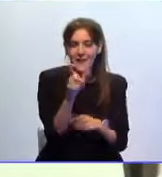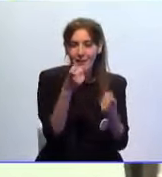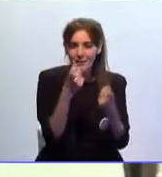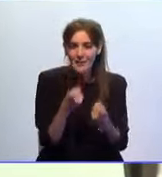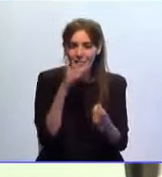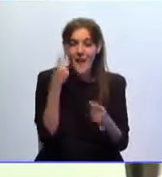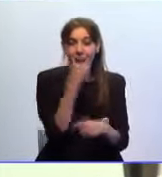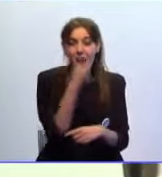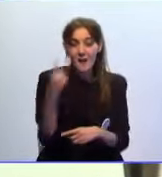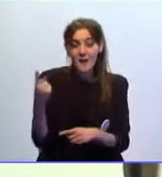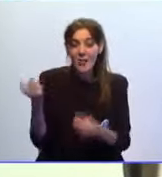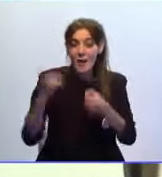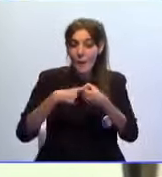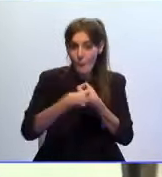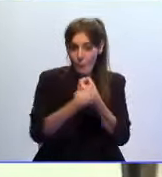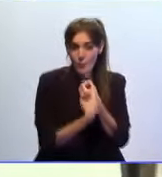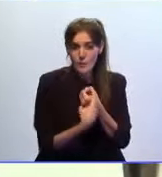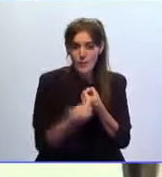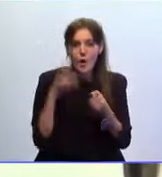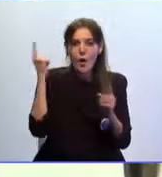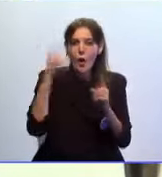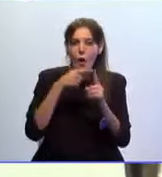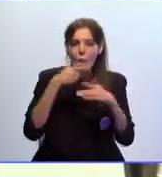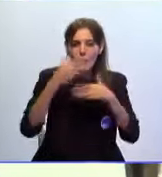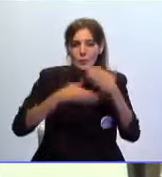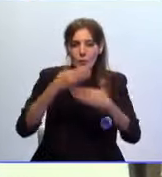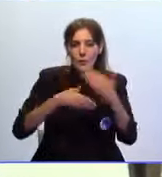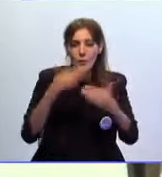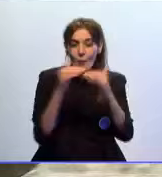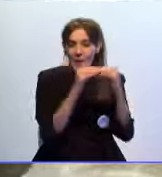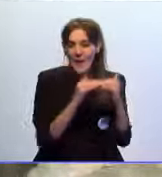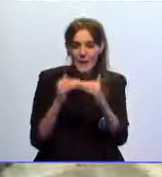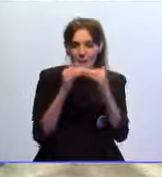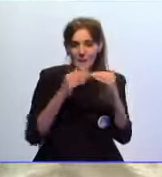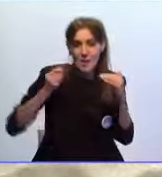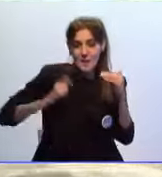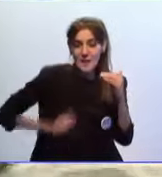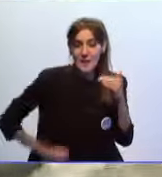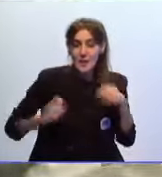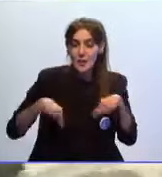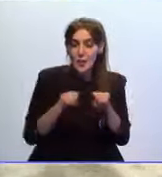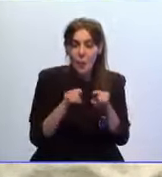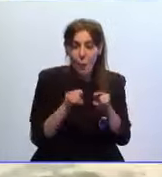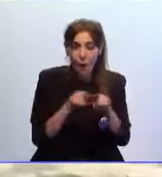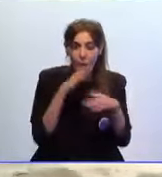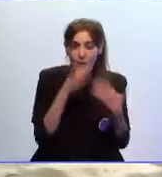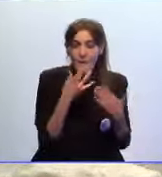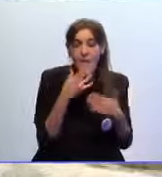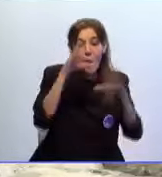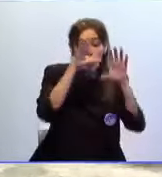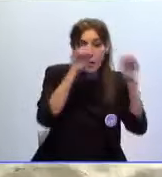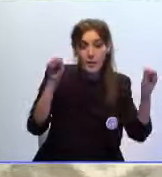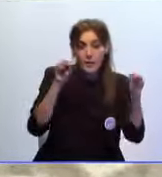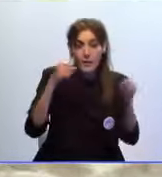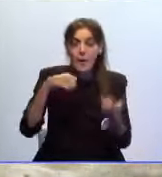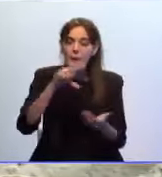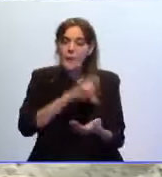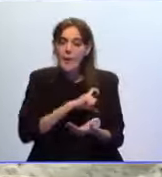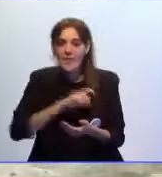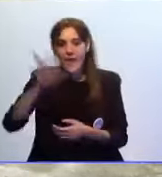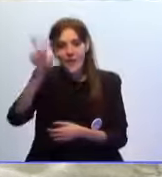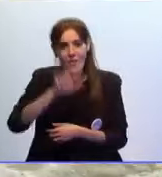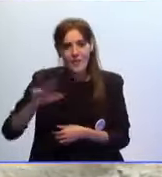consignar a cada puesto con la premisa de proceder a una equiparación salarial absoluta y real entre guardias civiles y policías